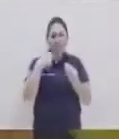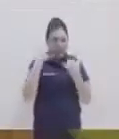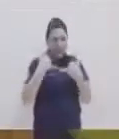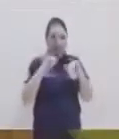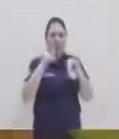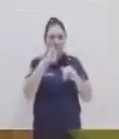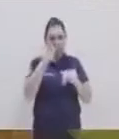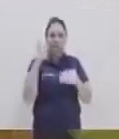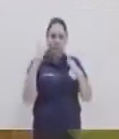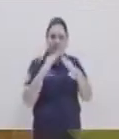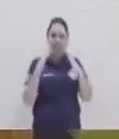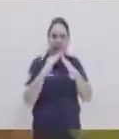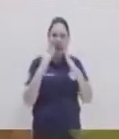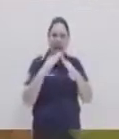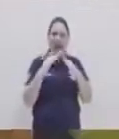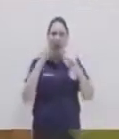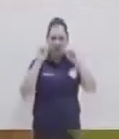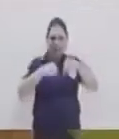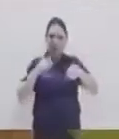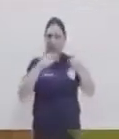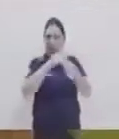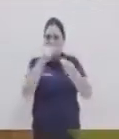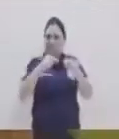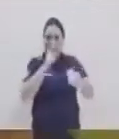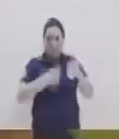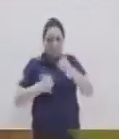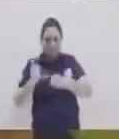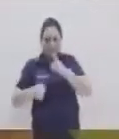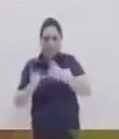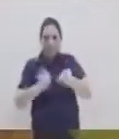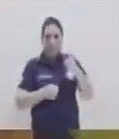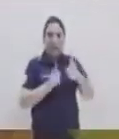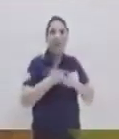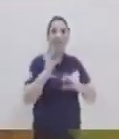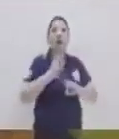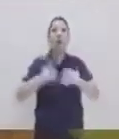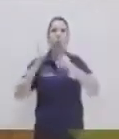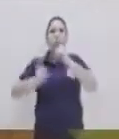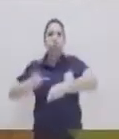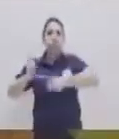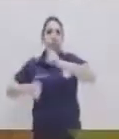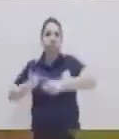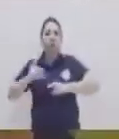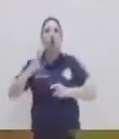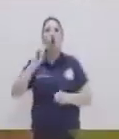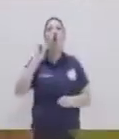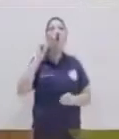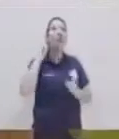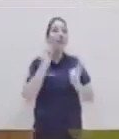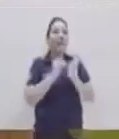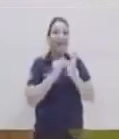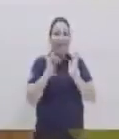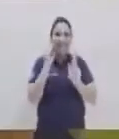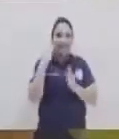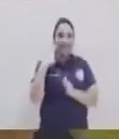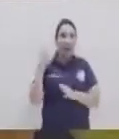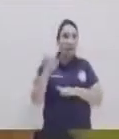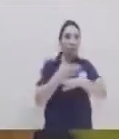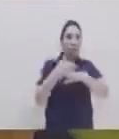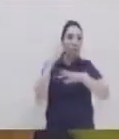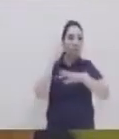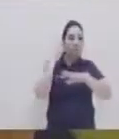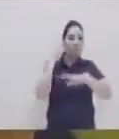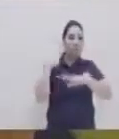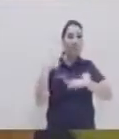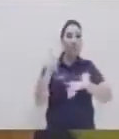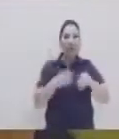tal vez el caldito de res, ¿verdad? Es lo que se conoce como una marimba orquesta o la de la pachanga. Donde vamos a estar escuchando una cumbia,